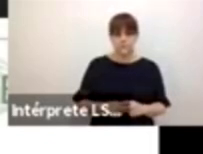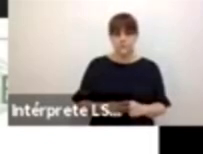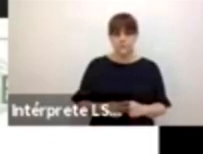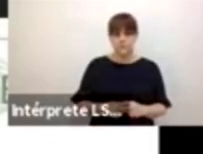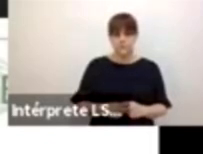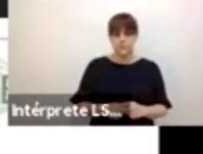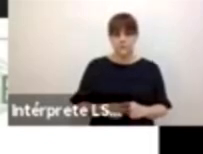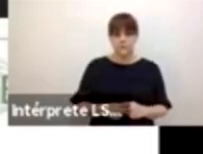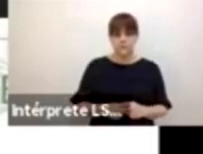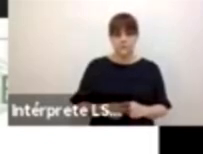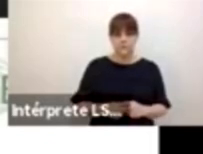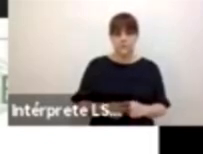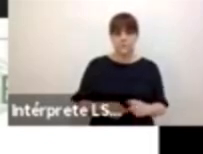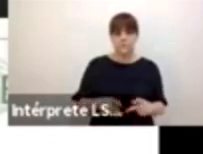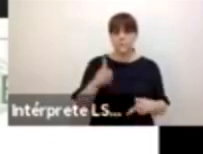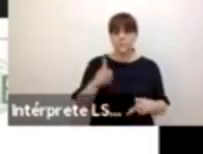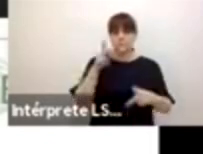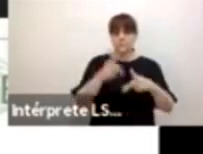Gracias por ver el video.